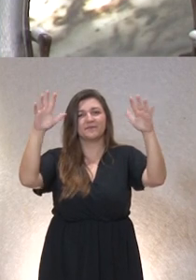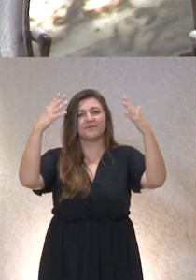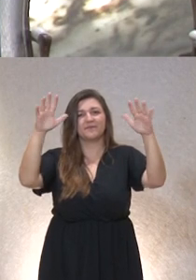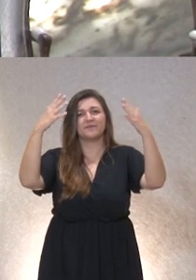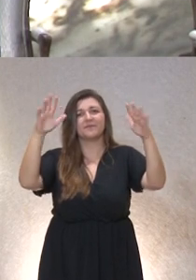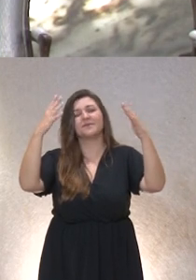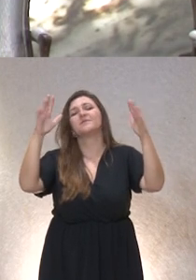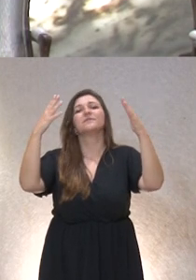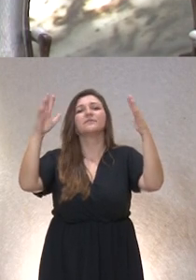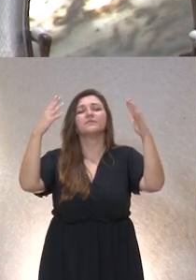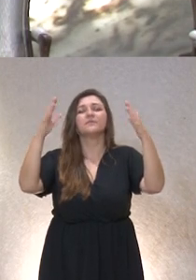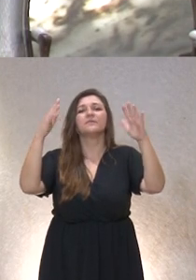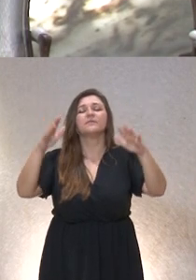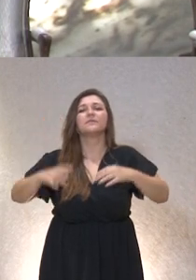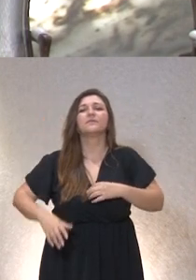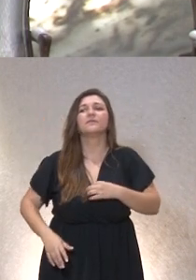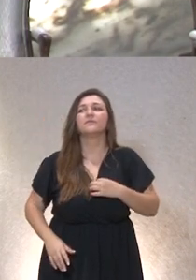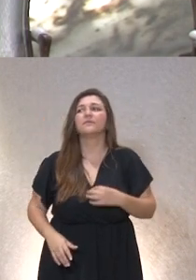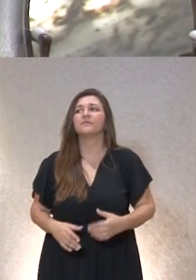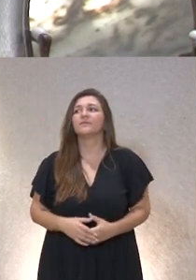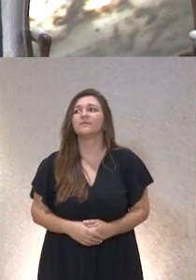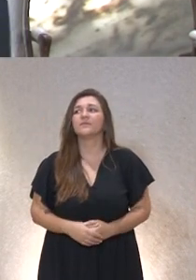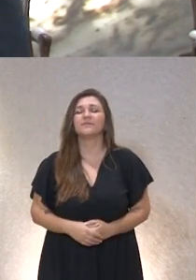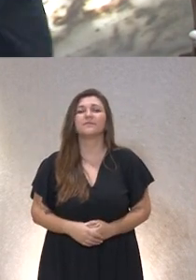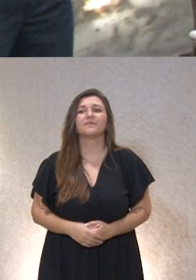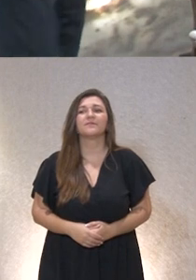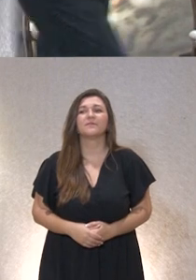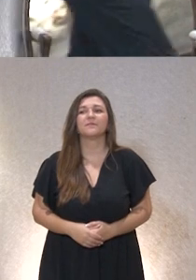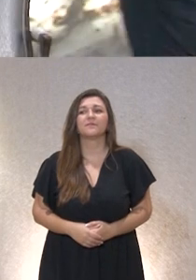ahora mi pregunta es ¿salgo por la puerta o me echan por la ventana?